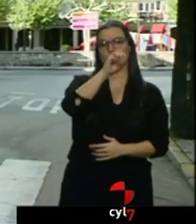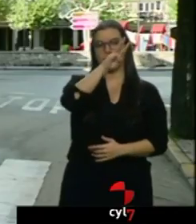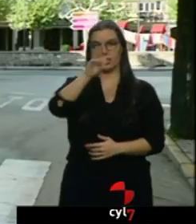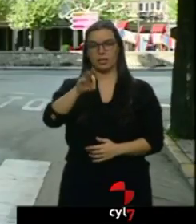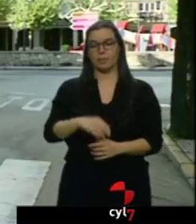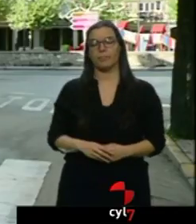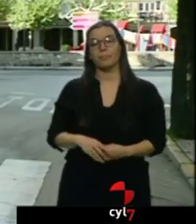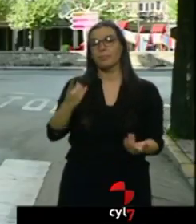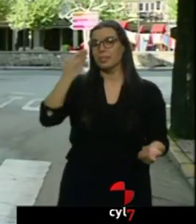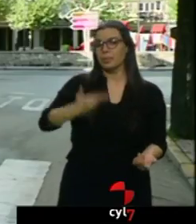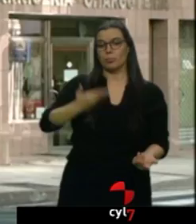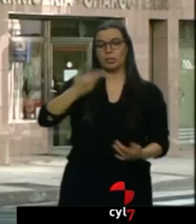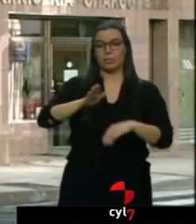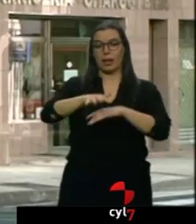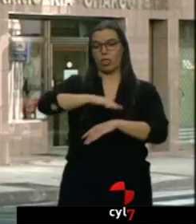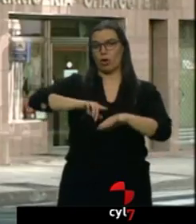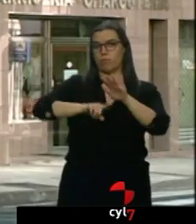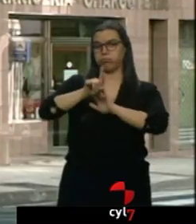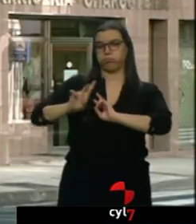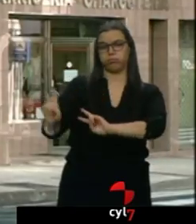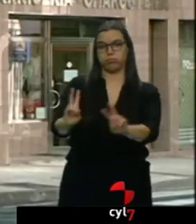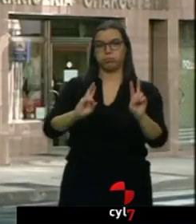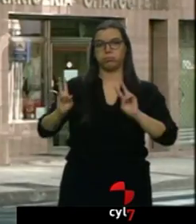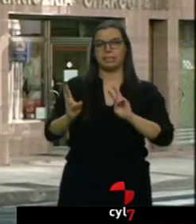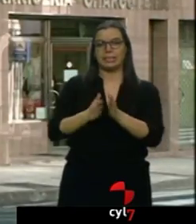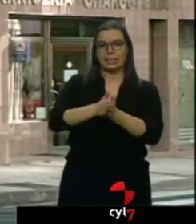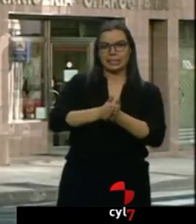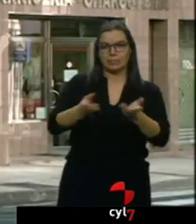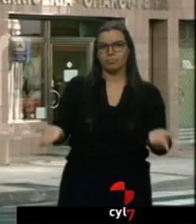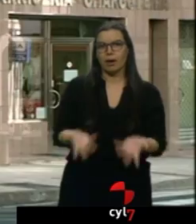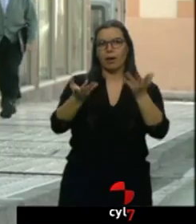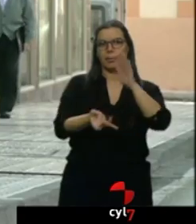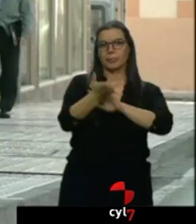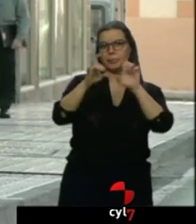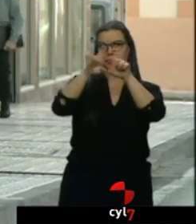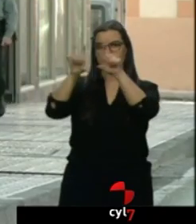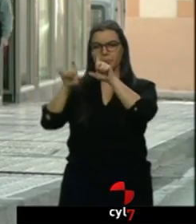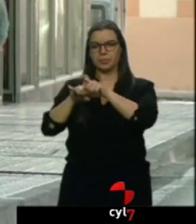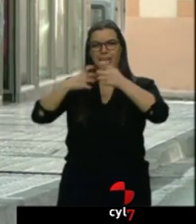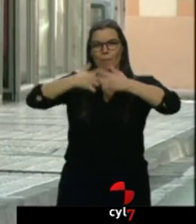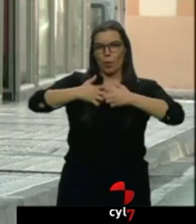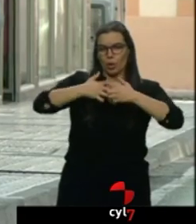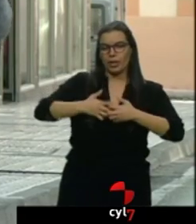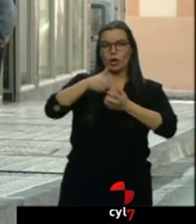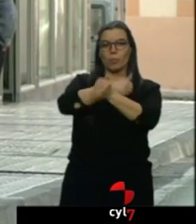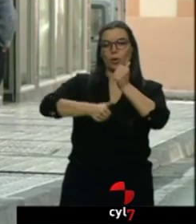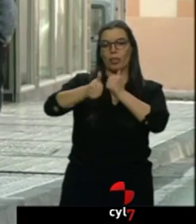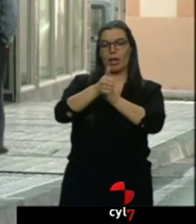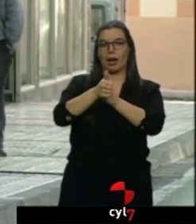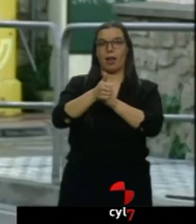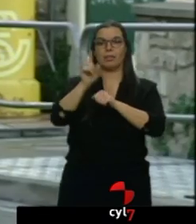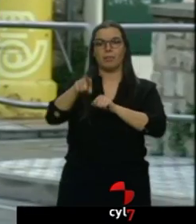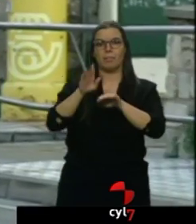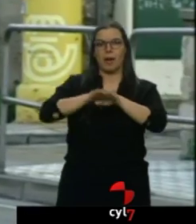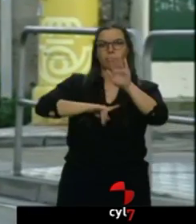Una de las claves para revitalizar la zona es estimular el emprendimiento. Pero impulsarán polígonos, priorizarán sus proyectos en la lanzadera e